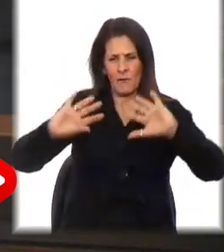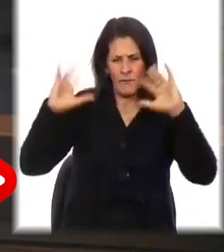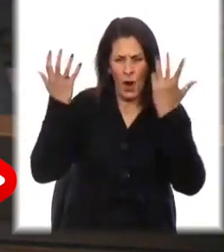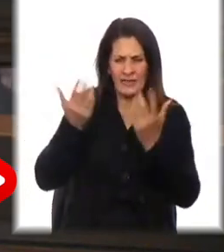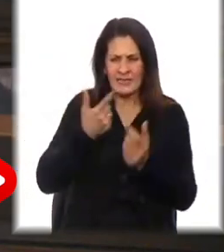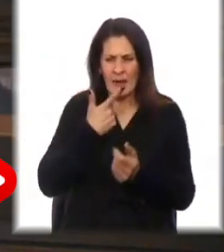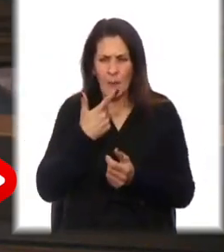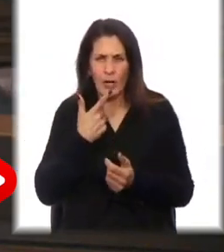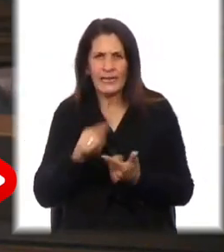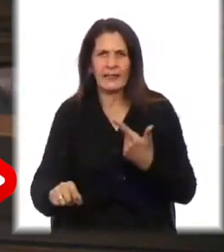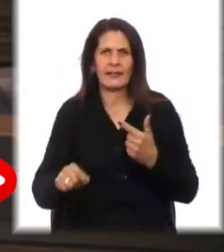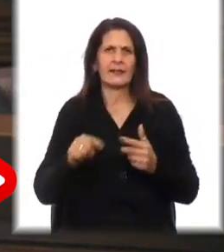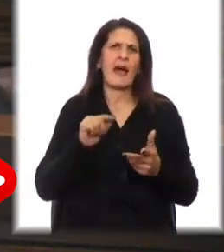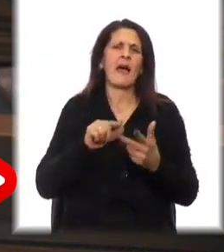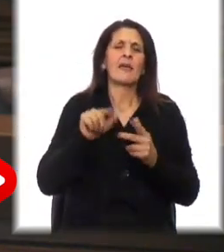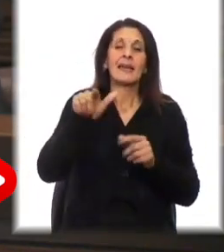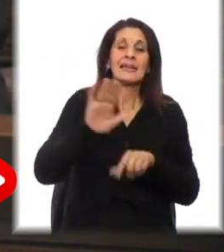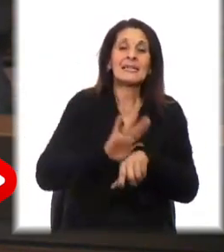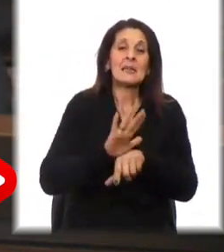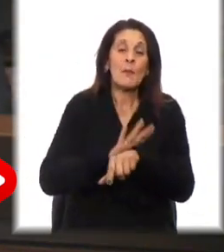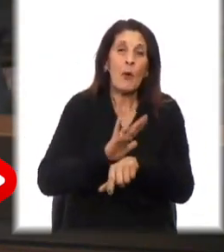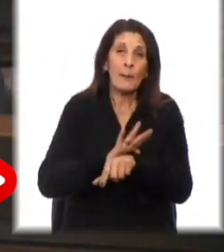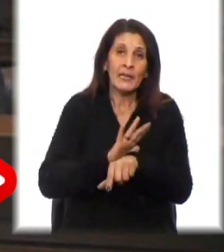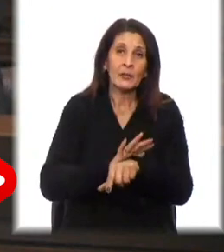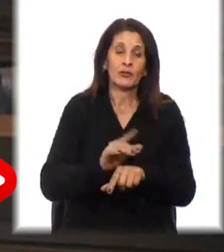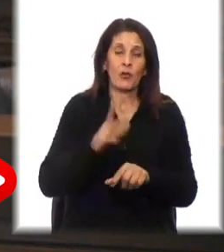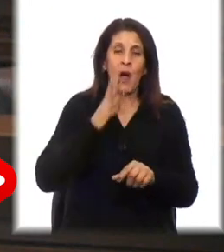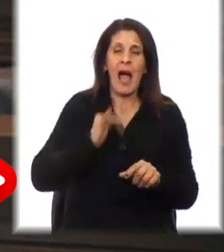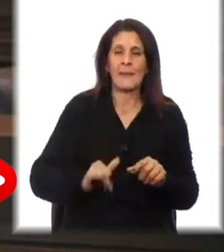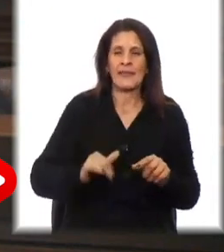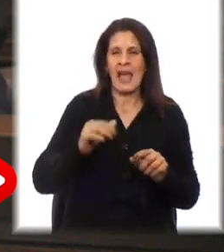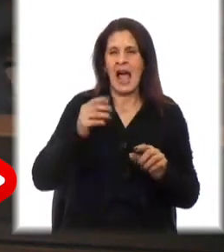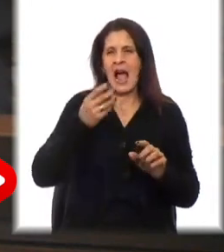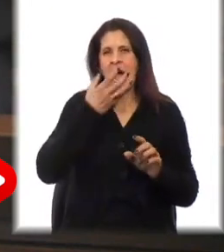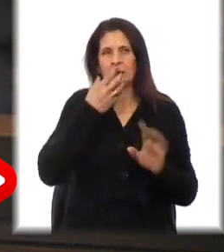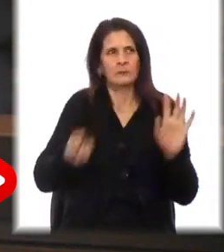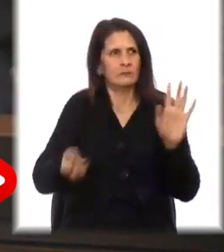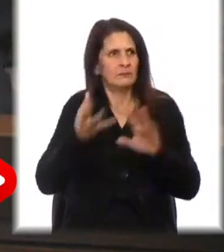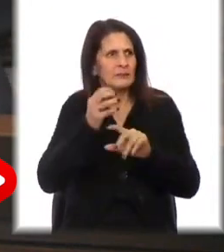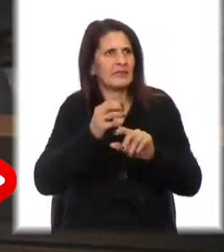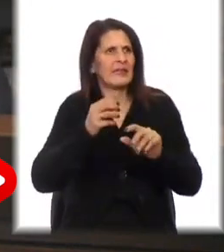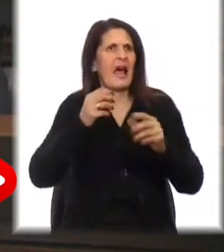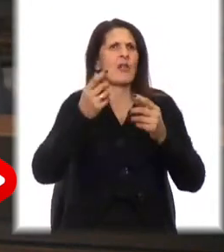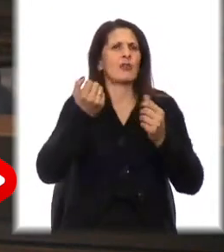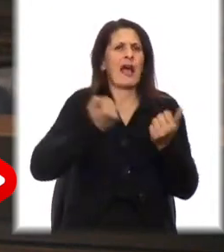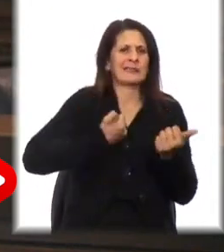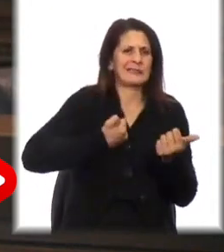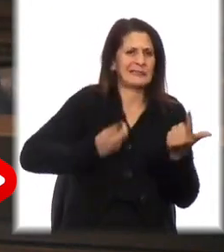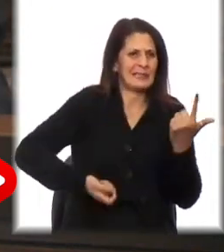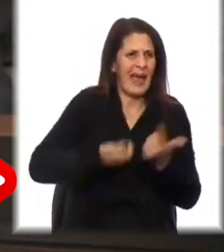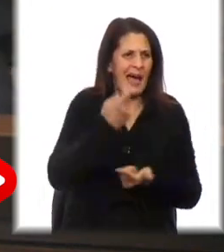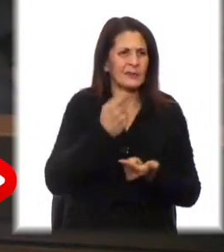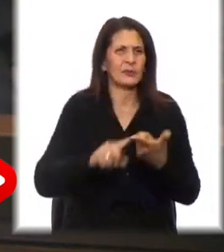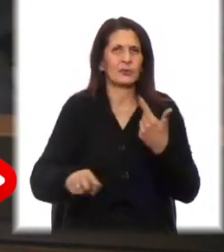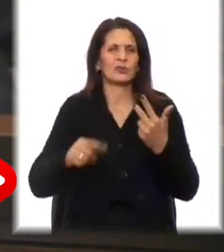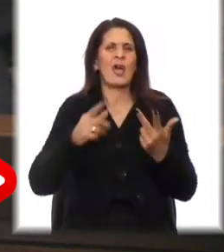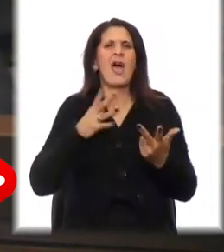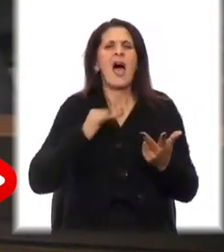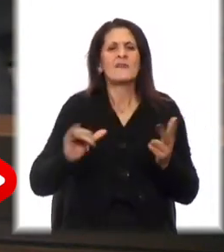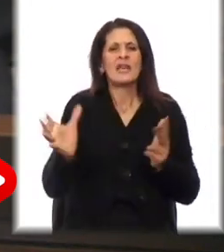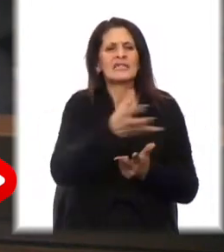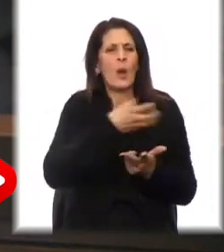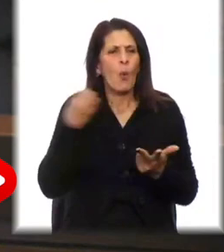política. En aquel entonces había atentados, en aquel entonces había asesinatos, en aquel entonces había